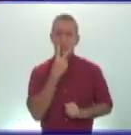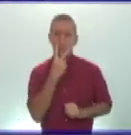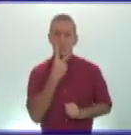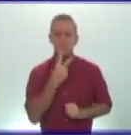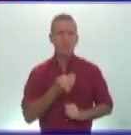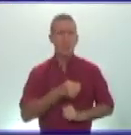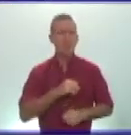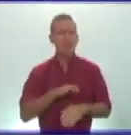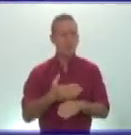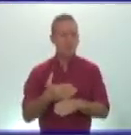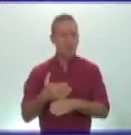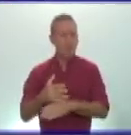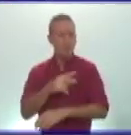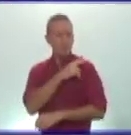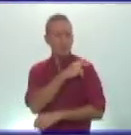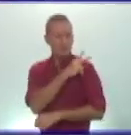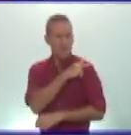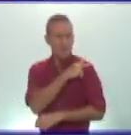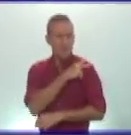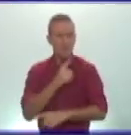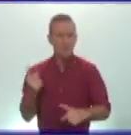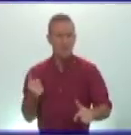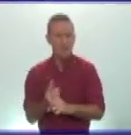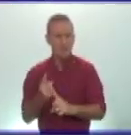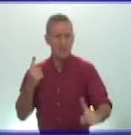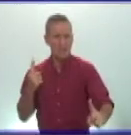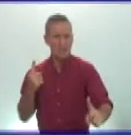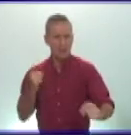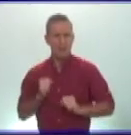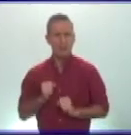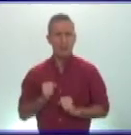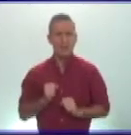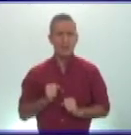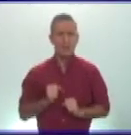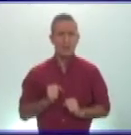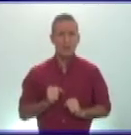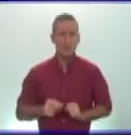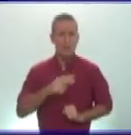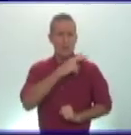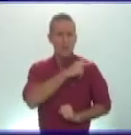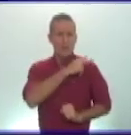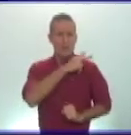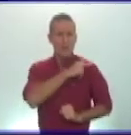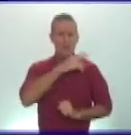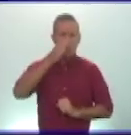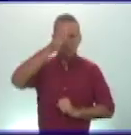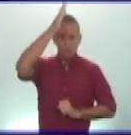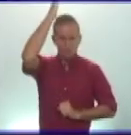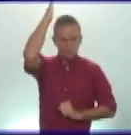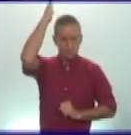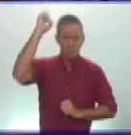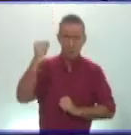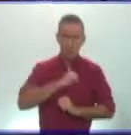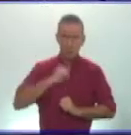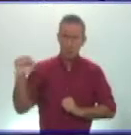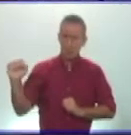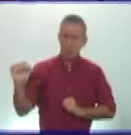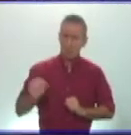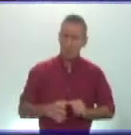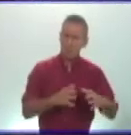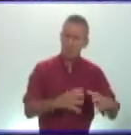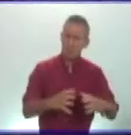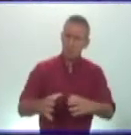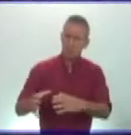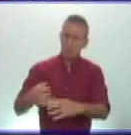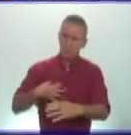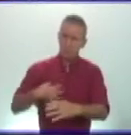contienda contra el imperio galo y el imperio de palmira de la reina cenovia el general romano diocleciano logró conseguir algo de orden en el